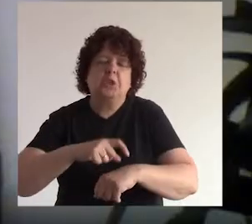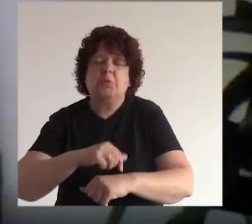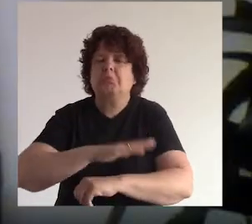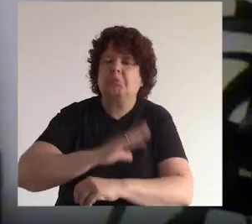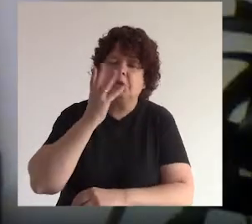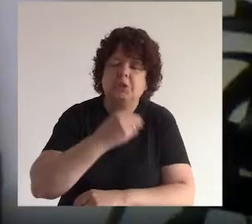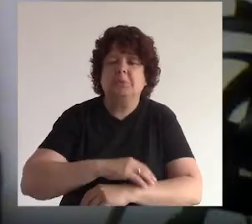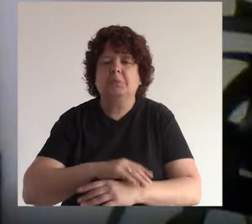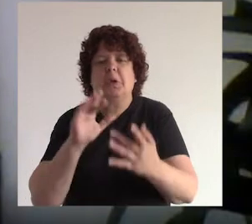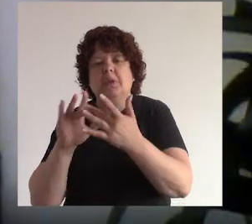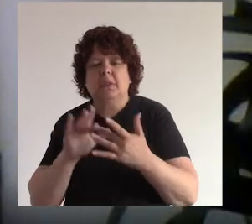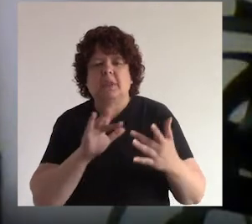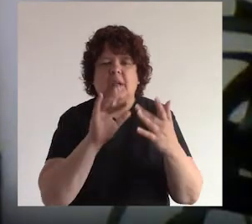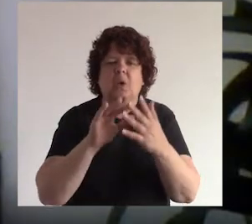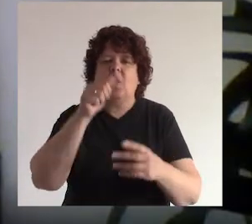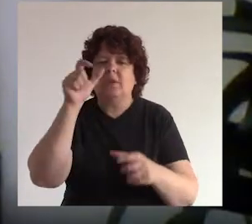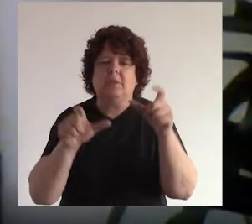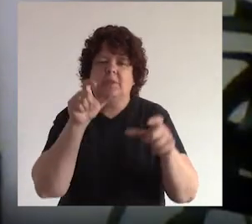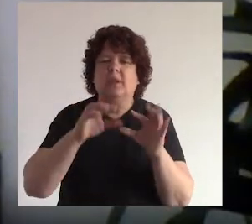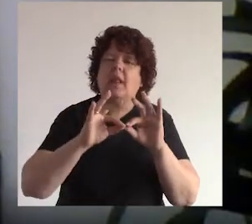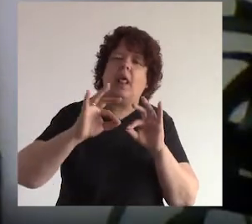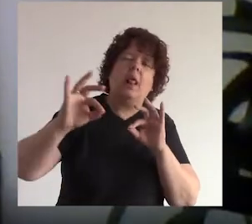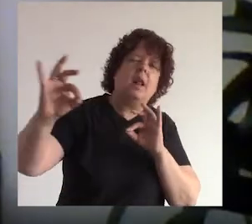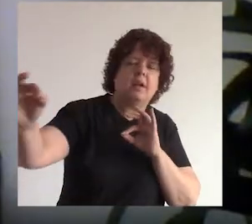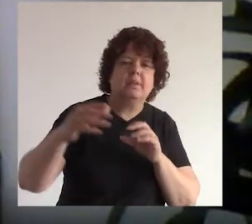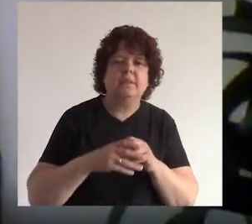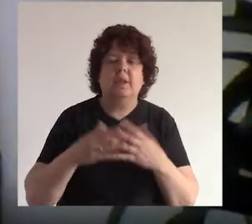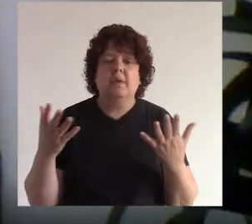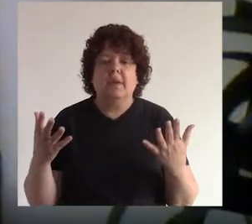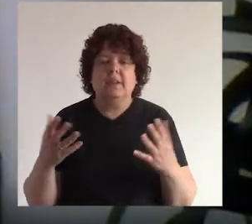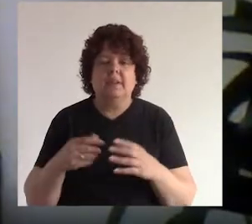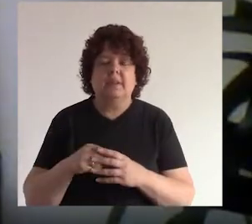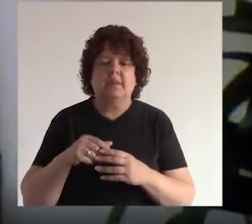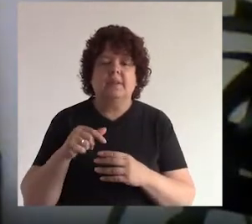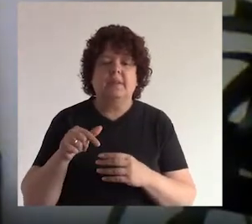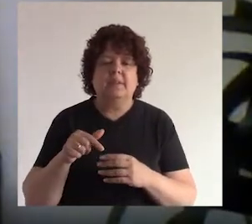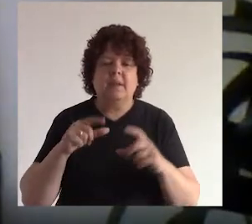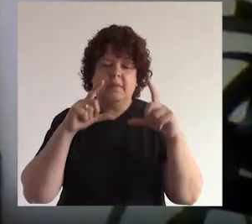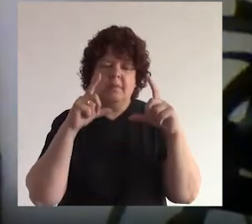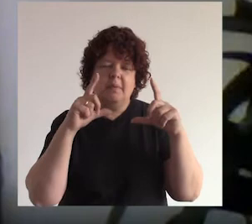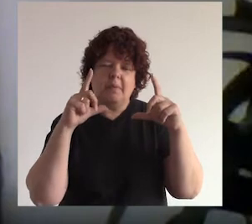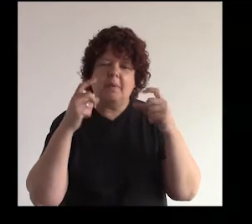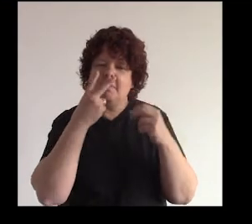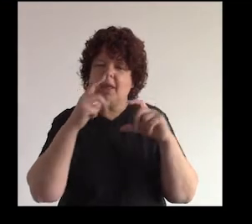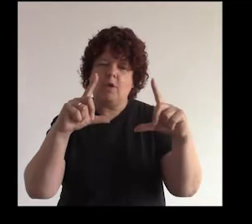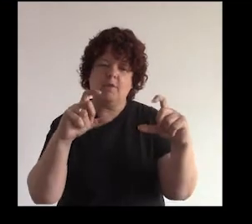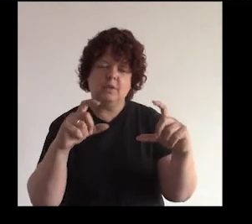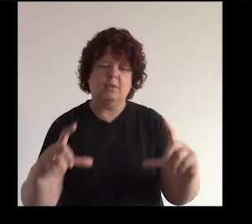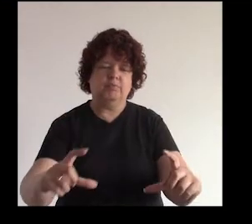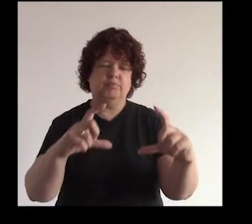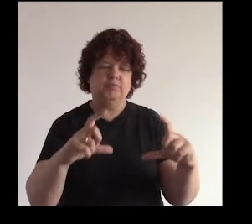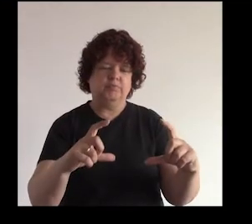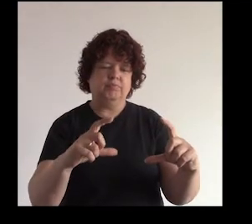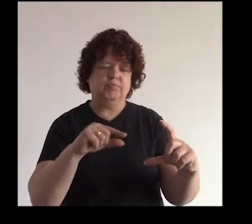para pasarla bien para contactarnos con personas que están lejos ¿no? como en este caso este chico está viendo unas fotos con sus amigos